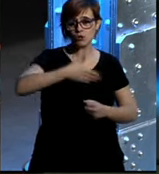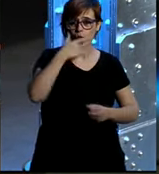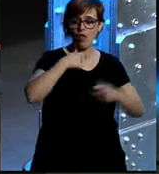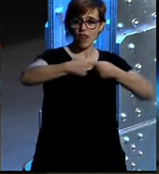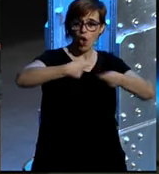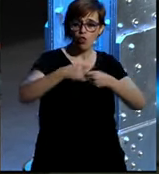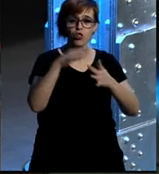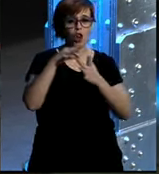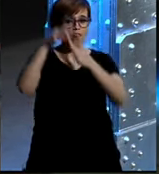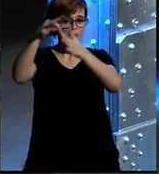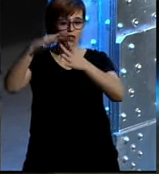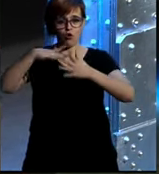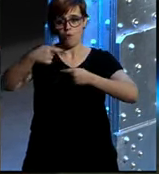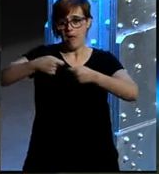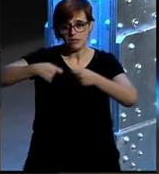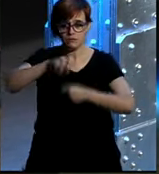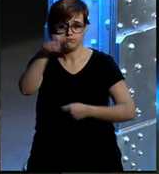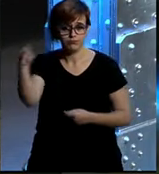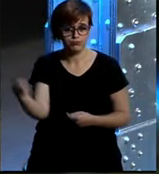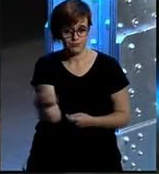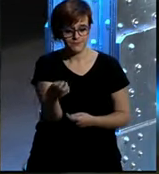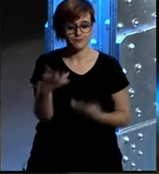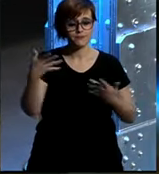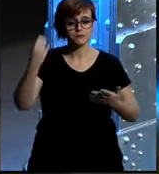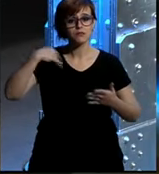liderazgo durante más de una década ha sido